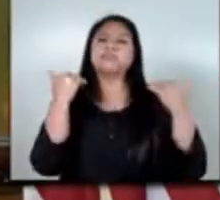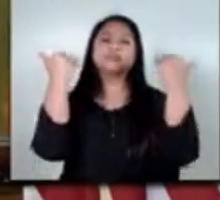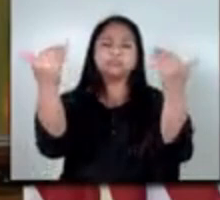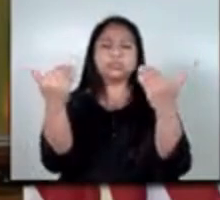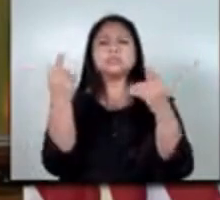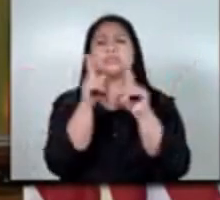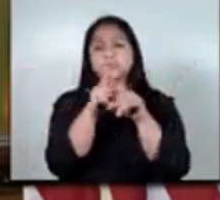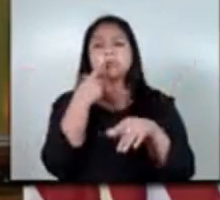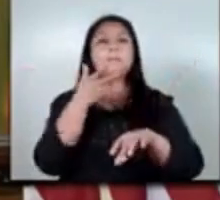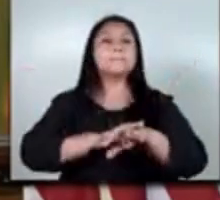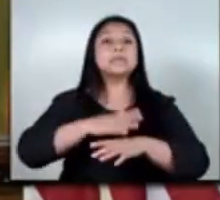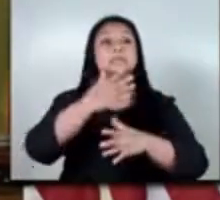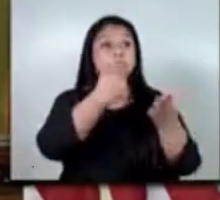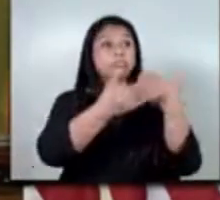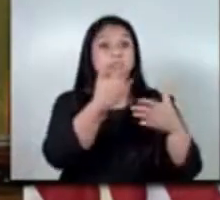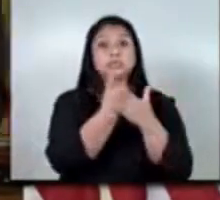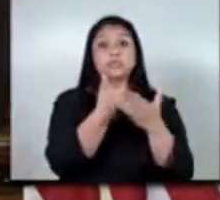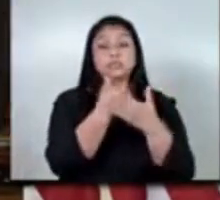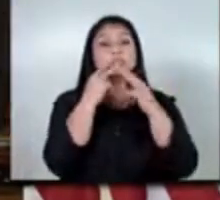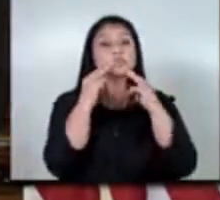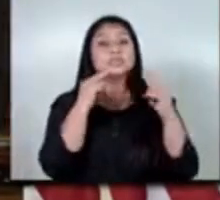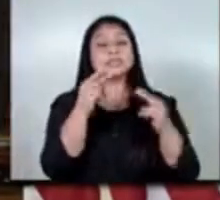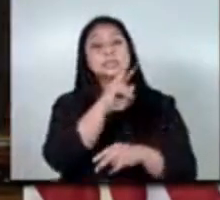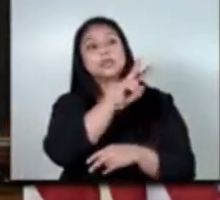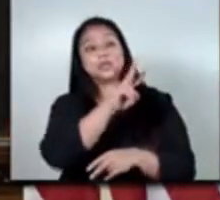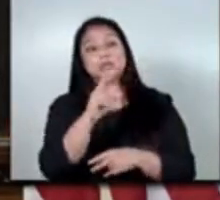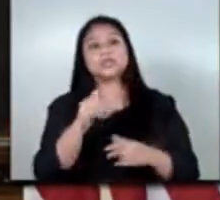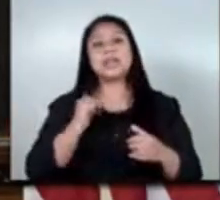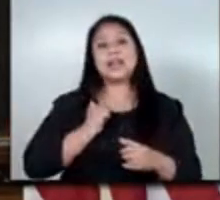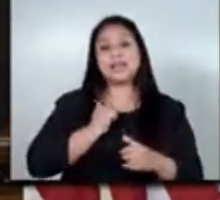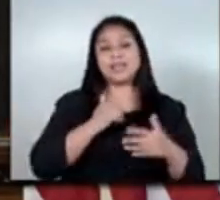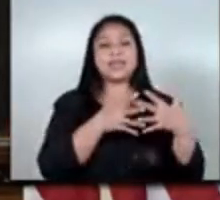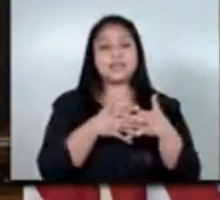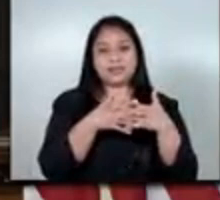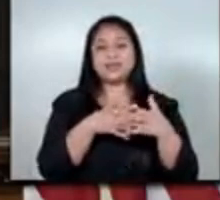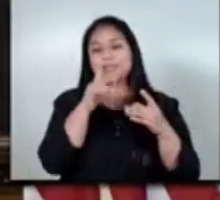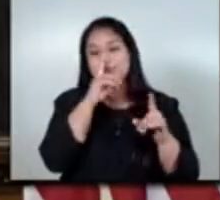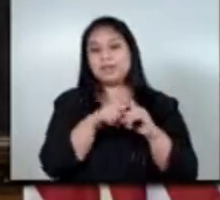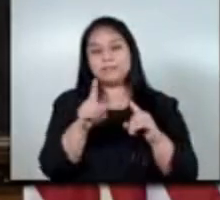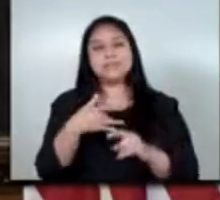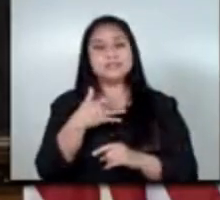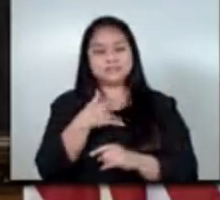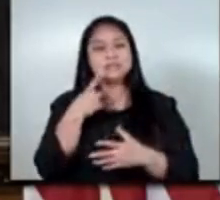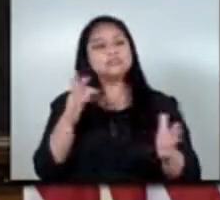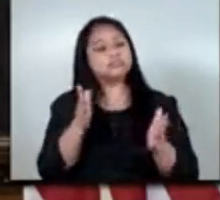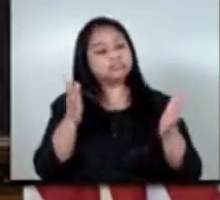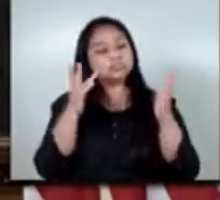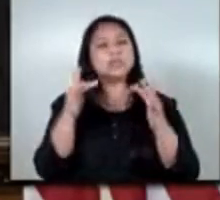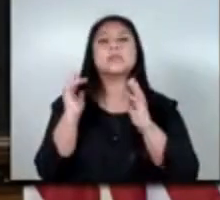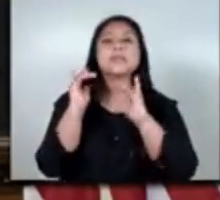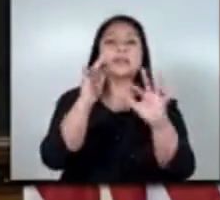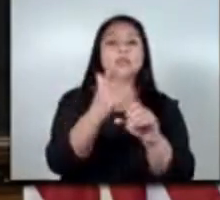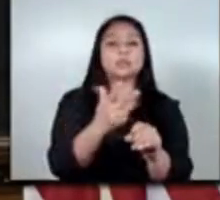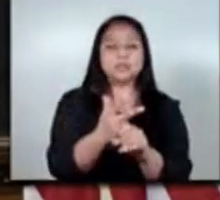las buenas noticias que hemos recibido de los dos países amigos canadá y eeuu en el sentido de promover a los migrantes guatemaltecos